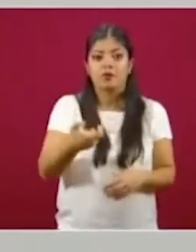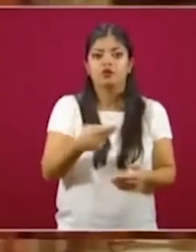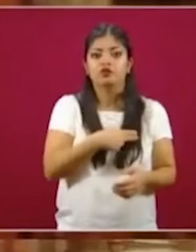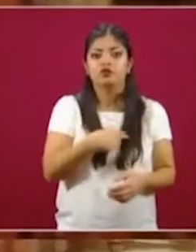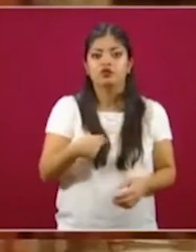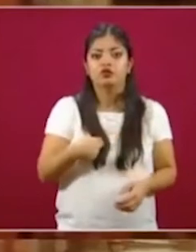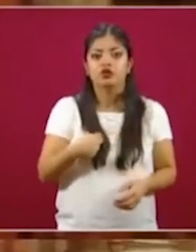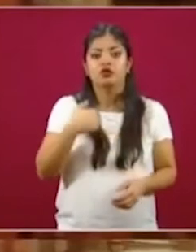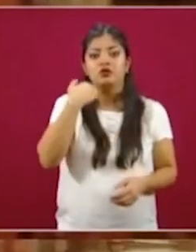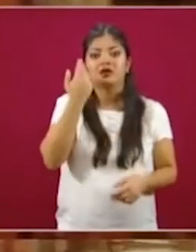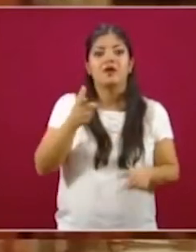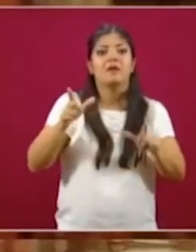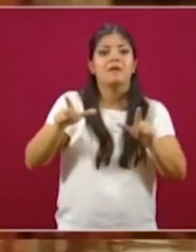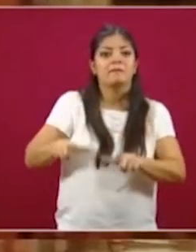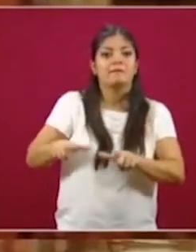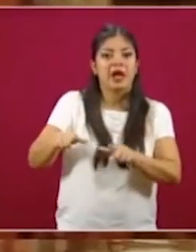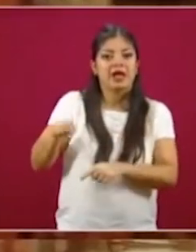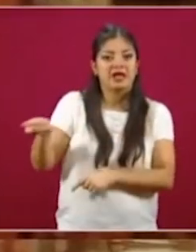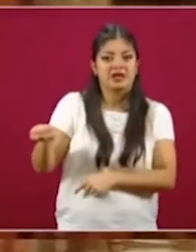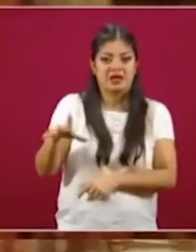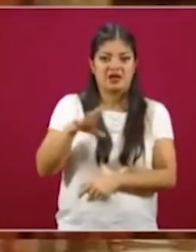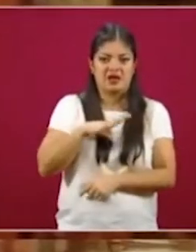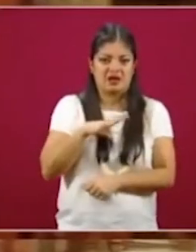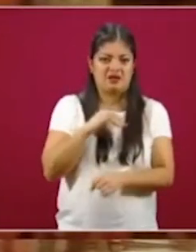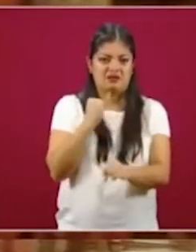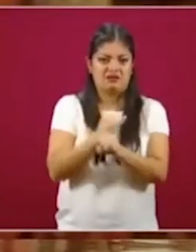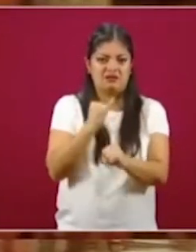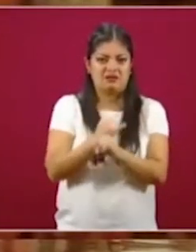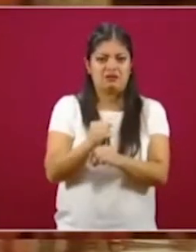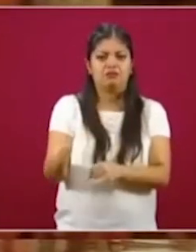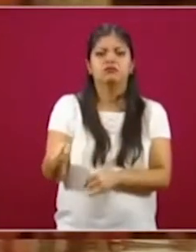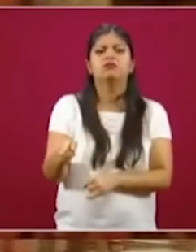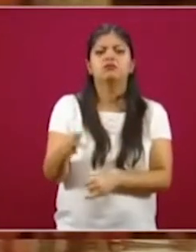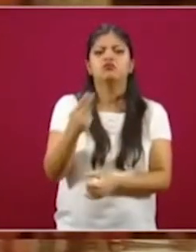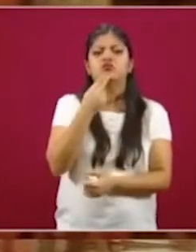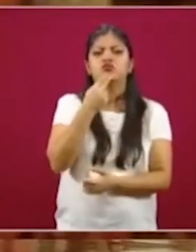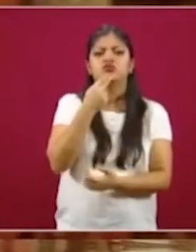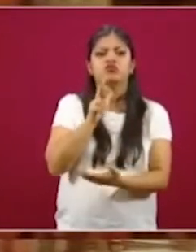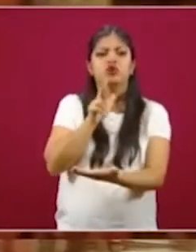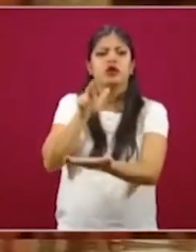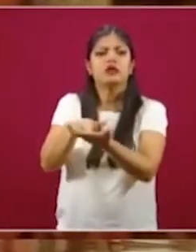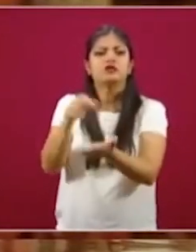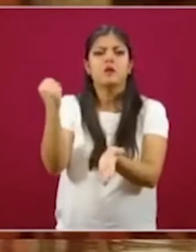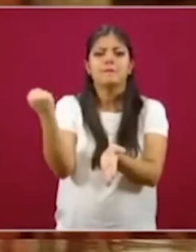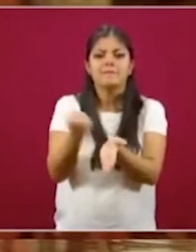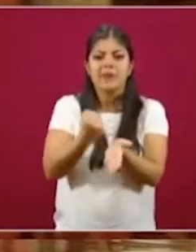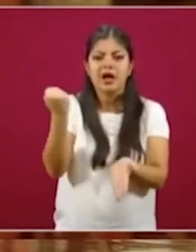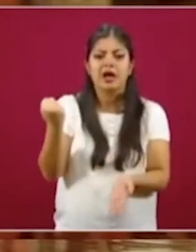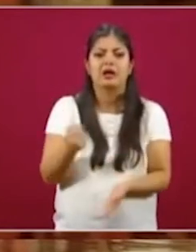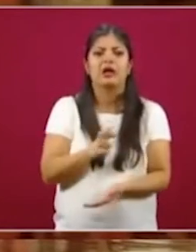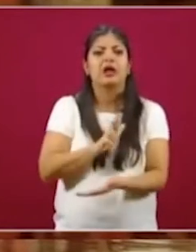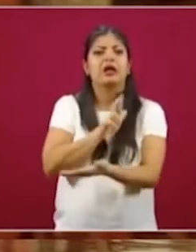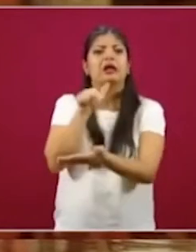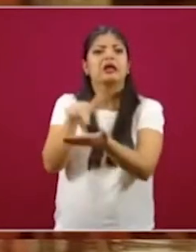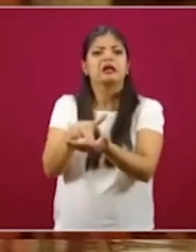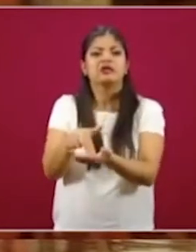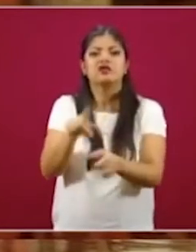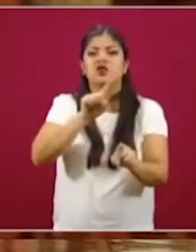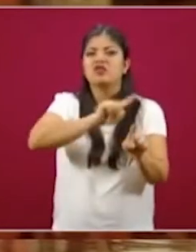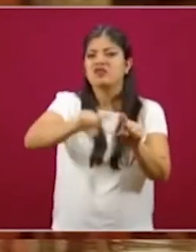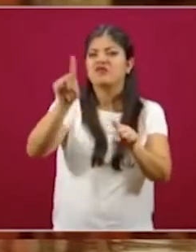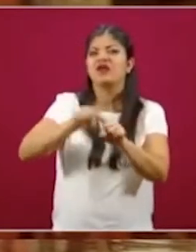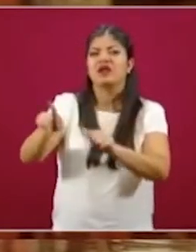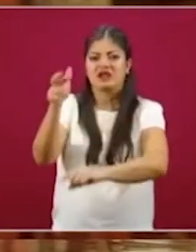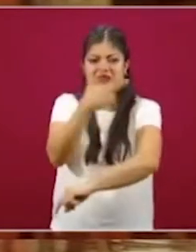en línea que nos permite realizar los registros de marcas y los registros de distintos trámites